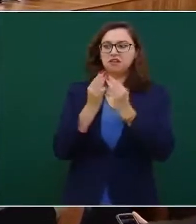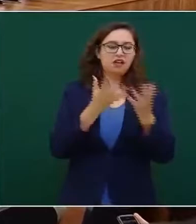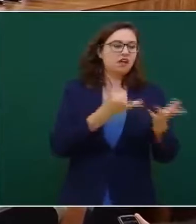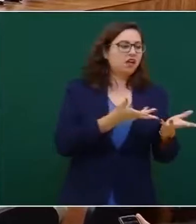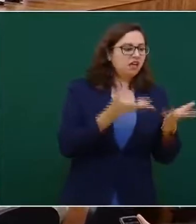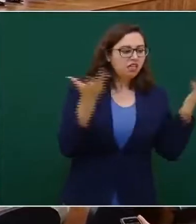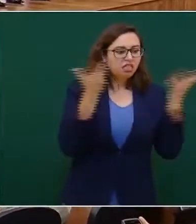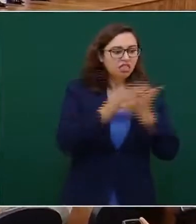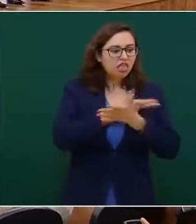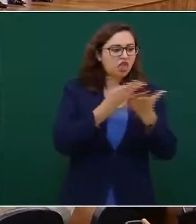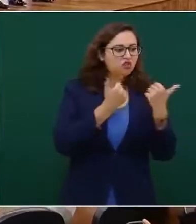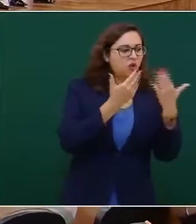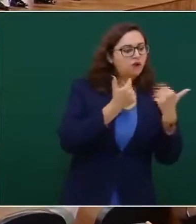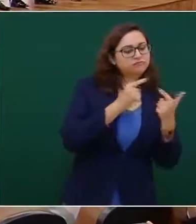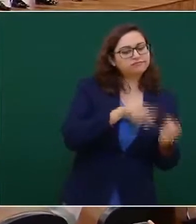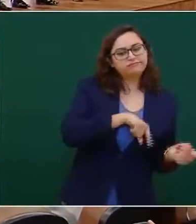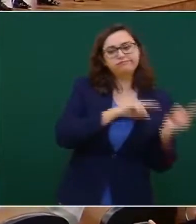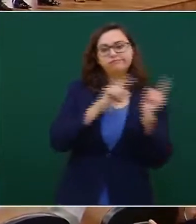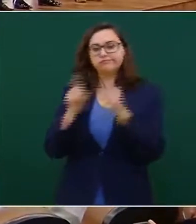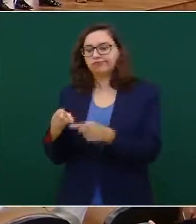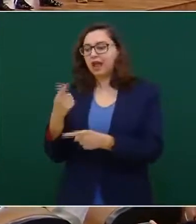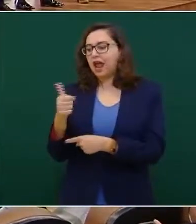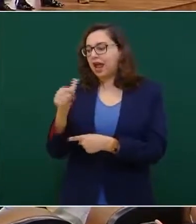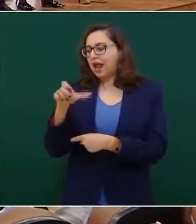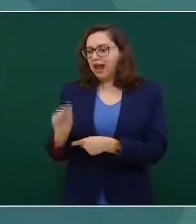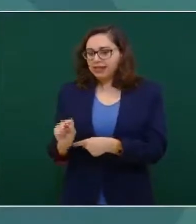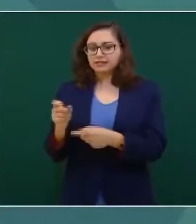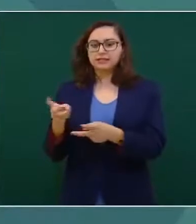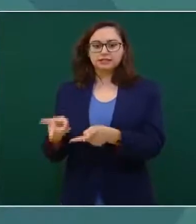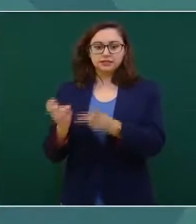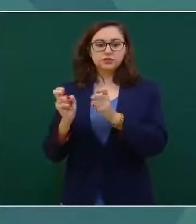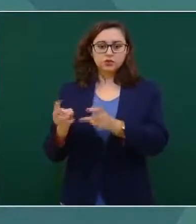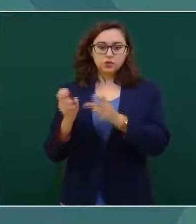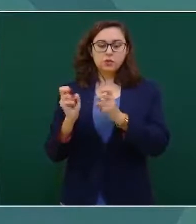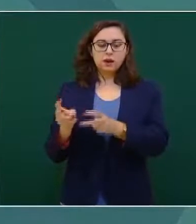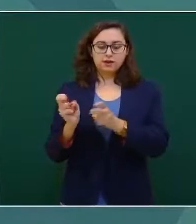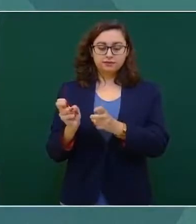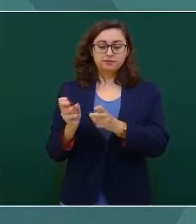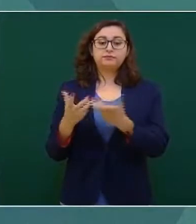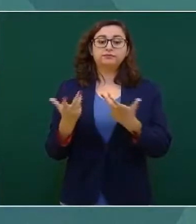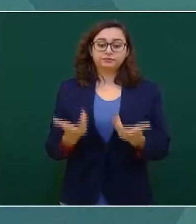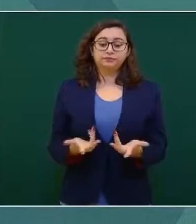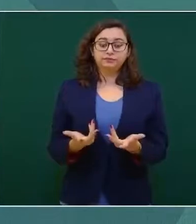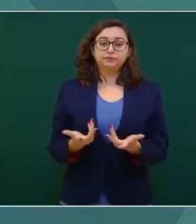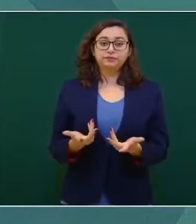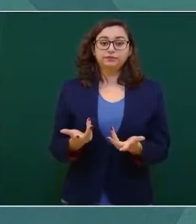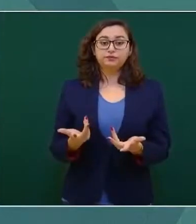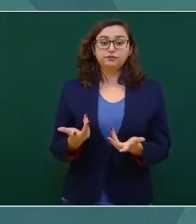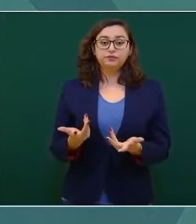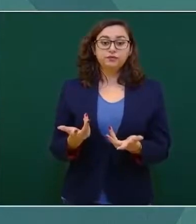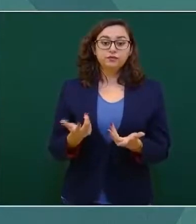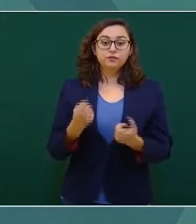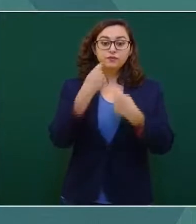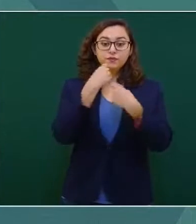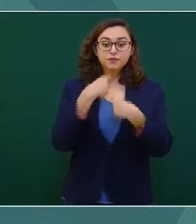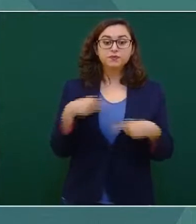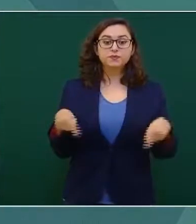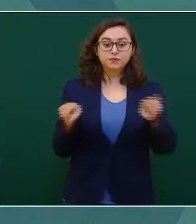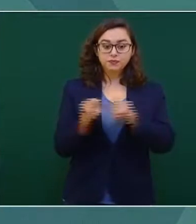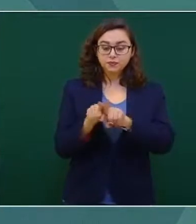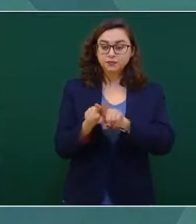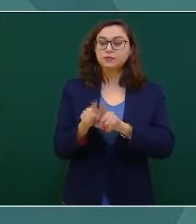realizan sus actividades. Y también la baja del número de tomas